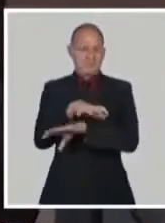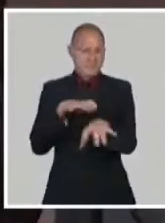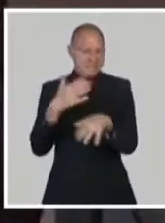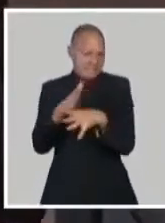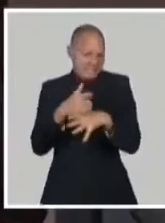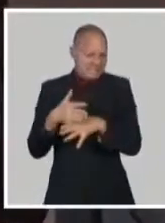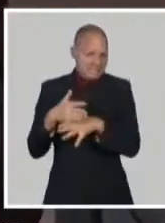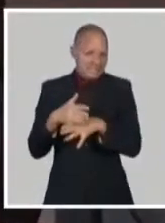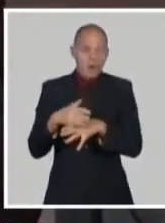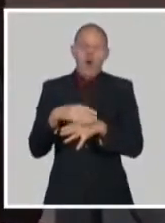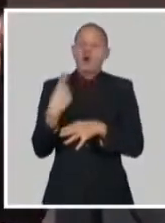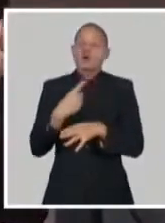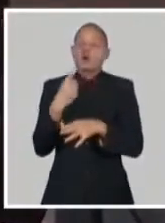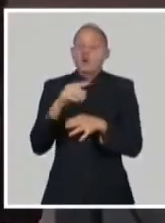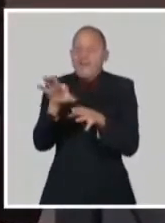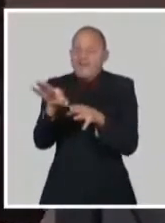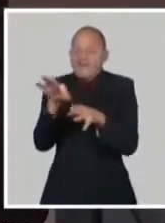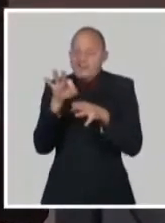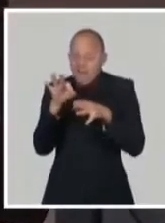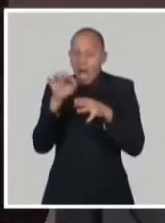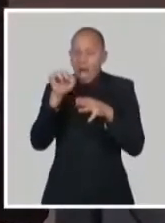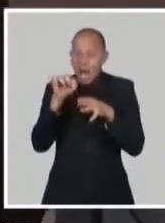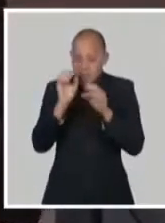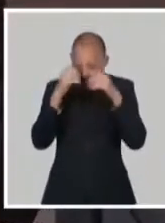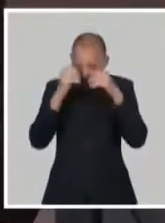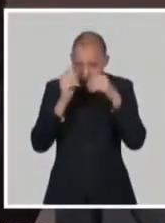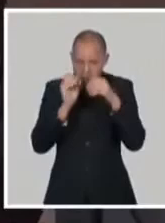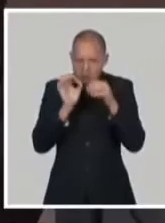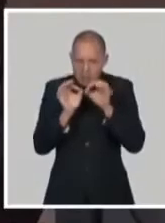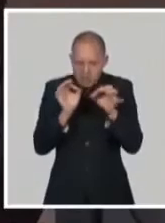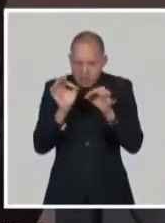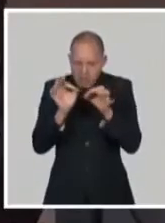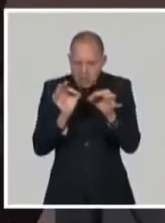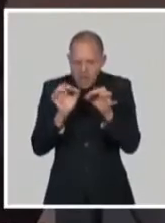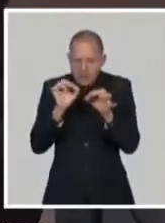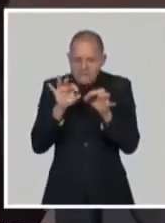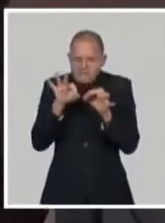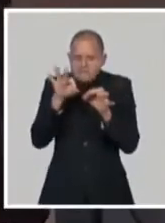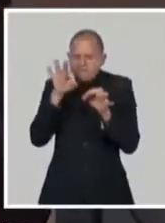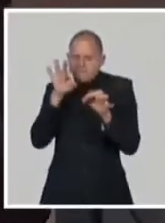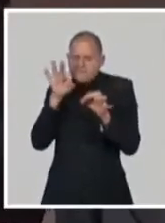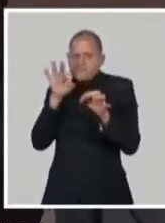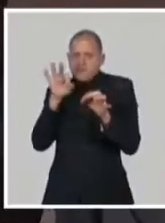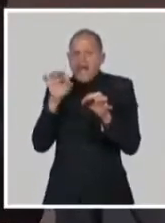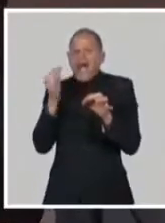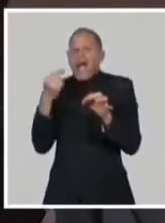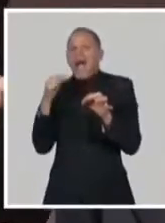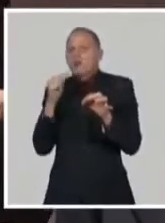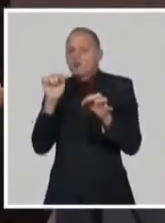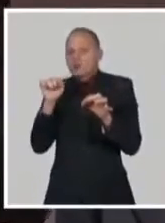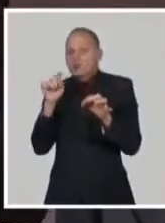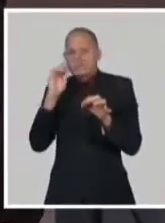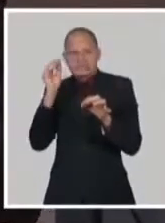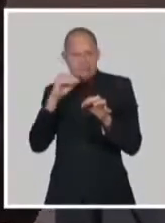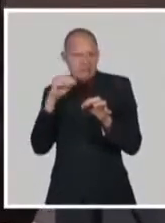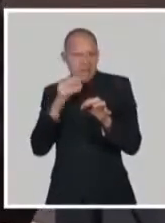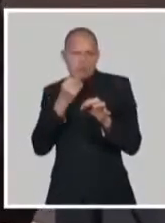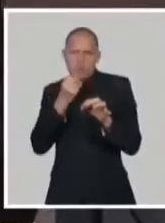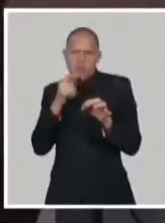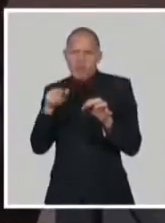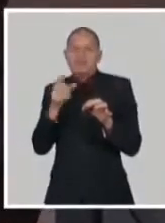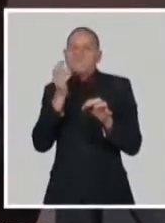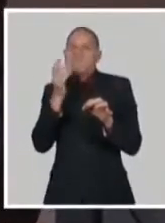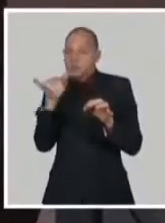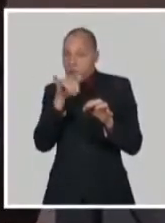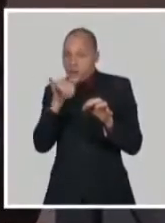Empezamos a insertar la información genética, a hacer estos trabajos de ingeniería genética de este segmento en bacterias, en levaduras y